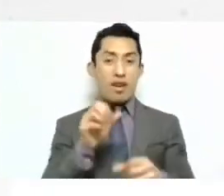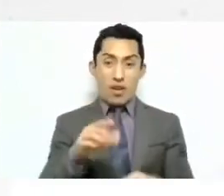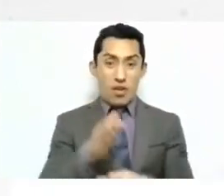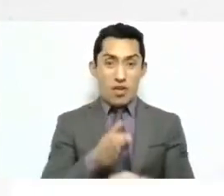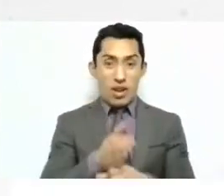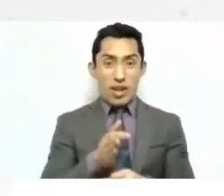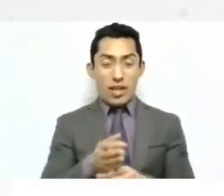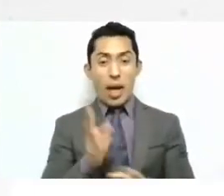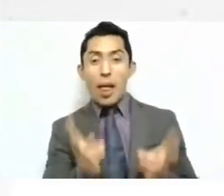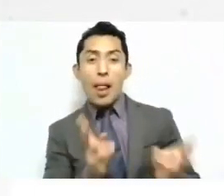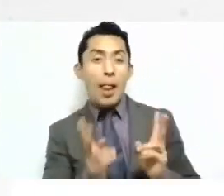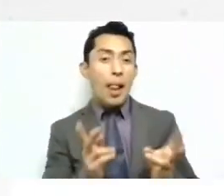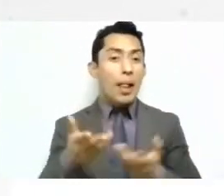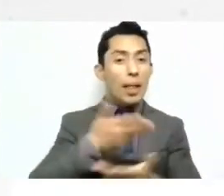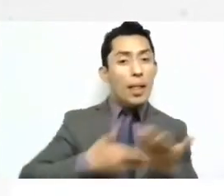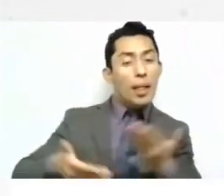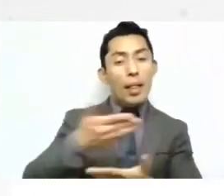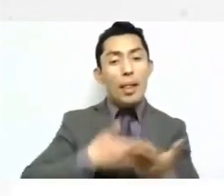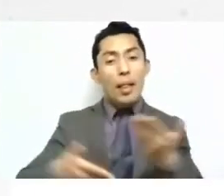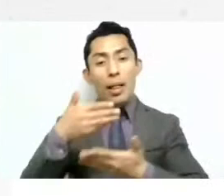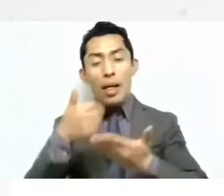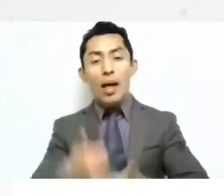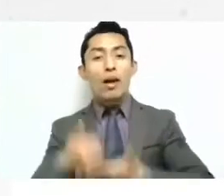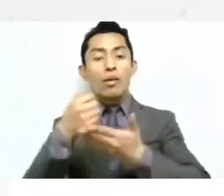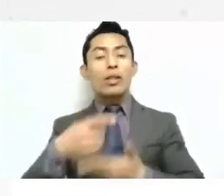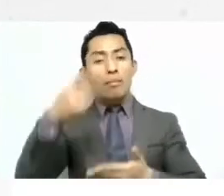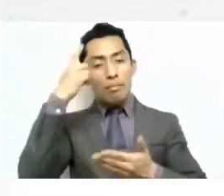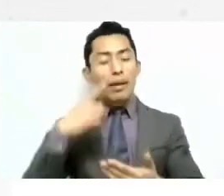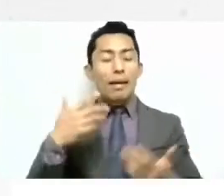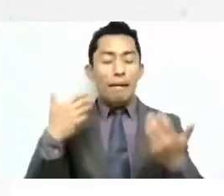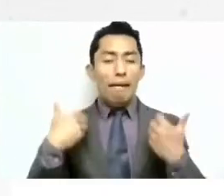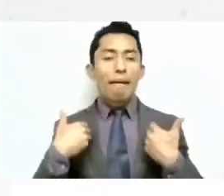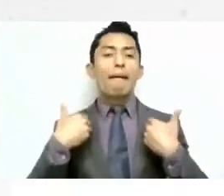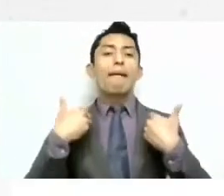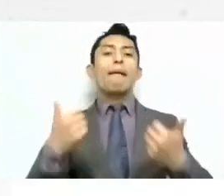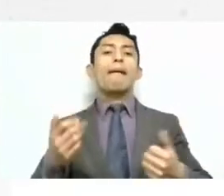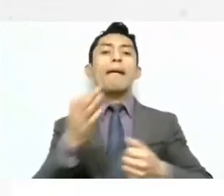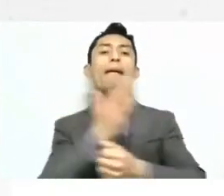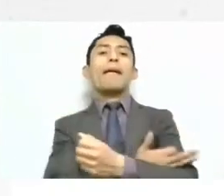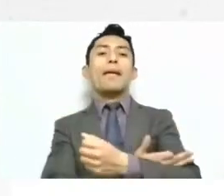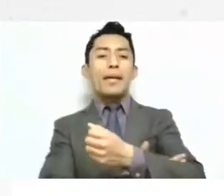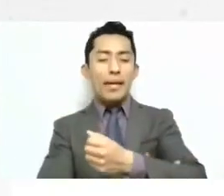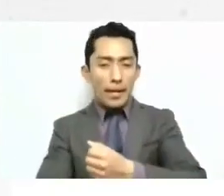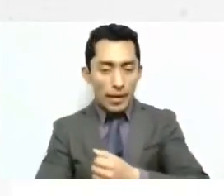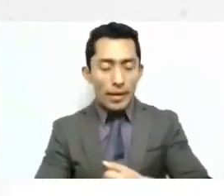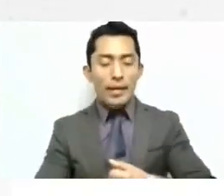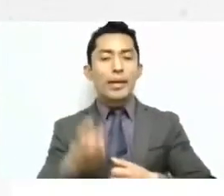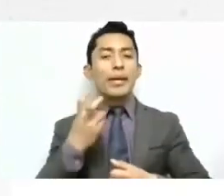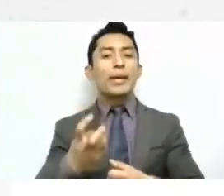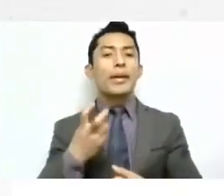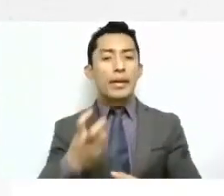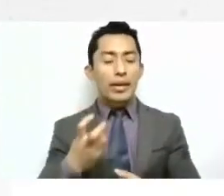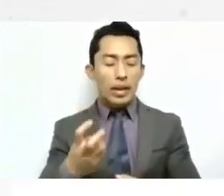va a ser de una manera en que nosotros podamos comprenderlo, de poder llevar a cabo esta dinámica de